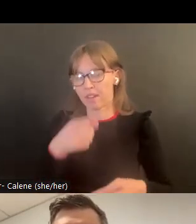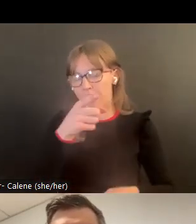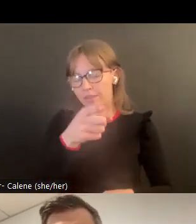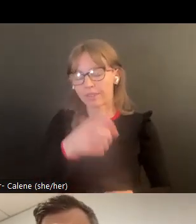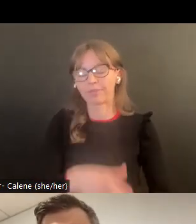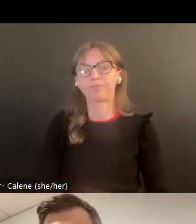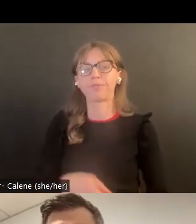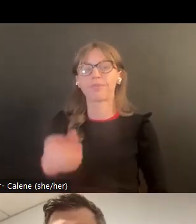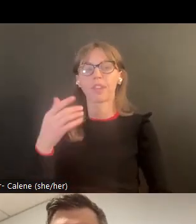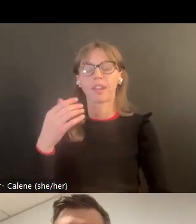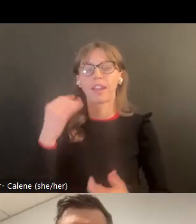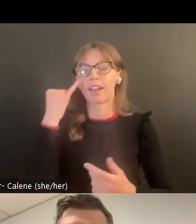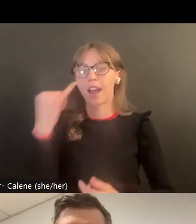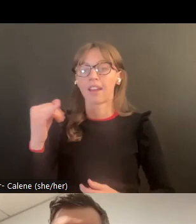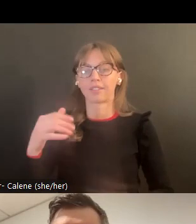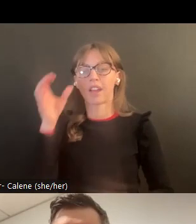protocolo.